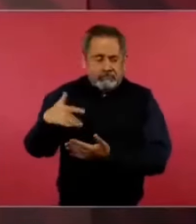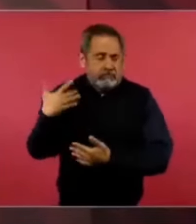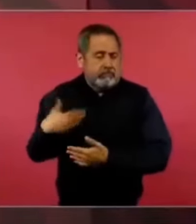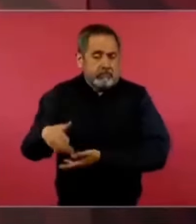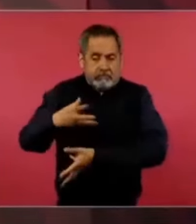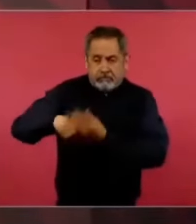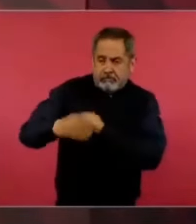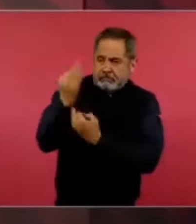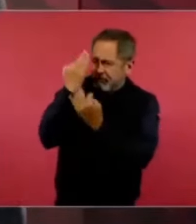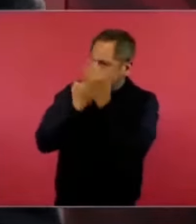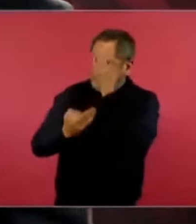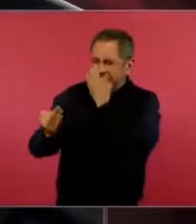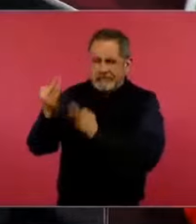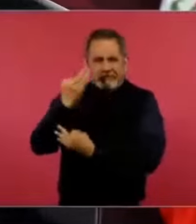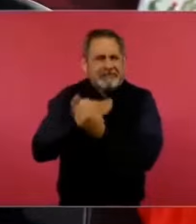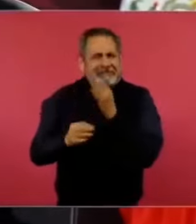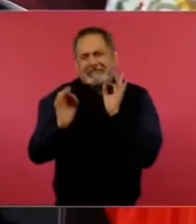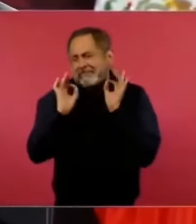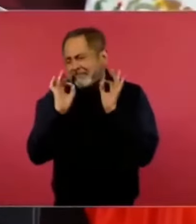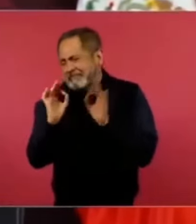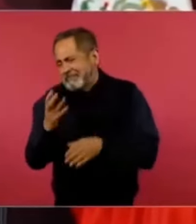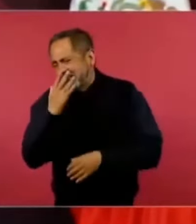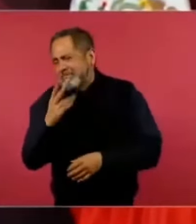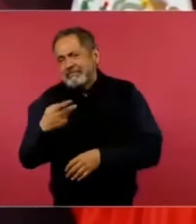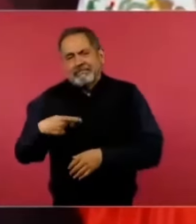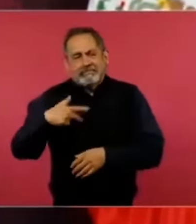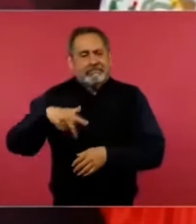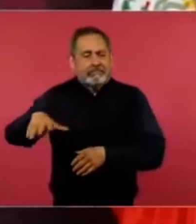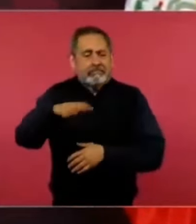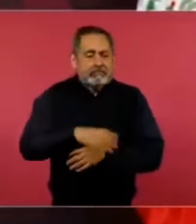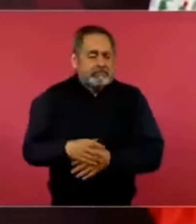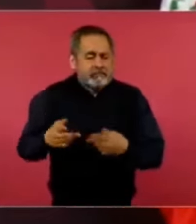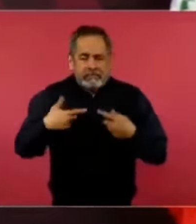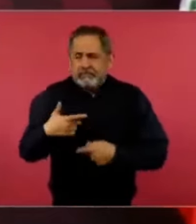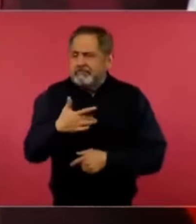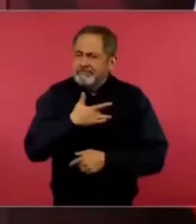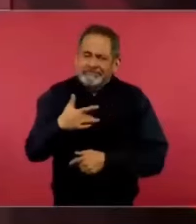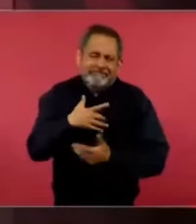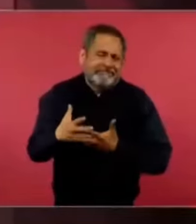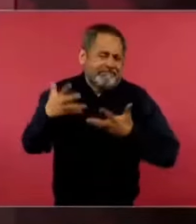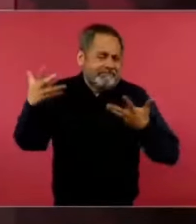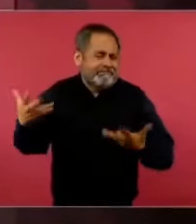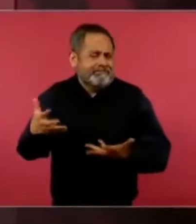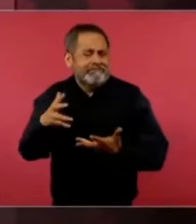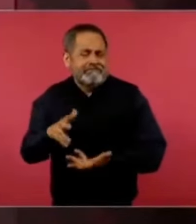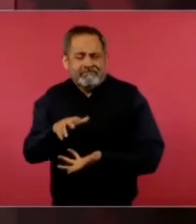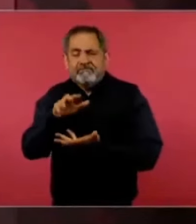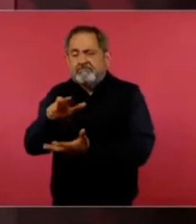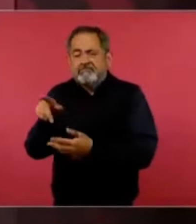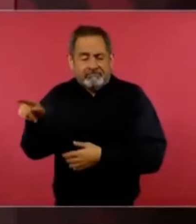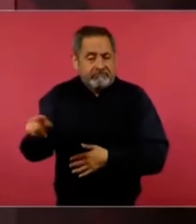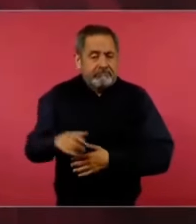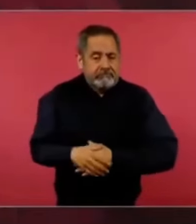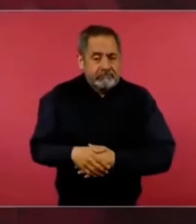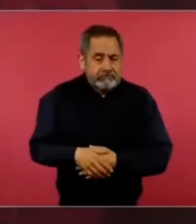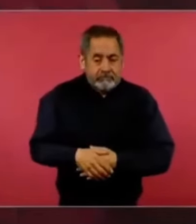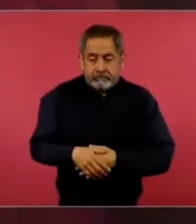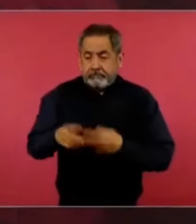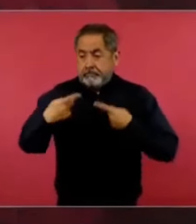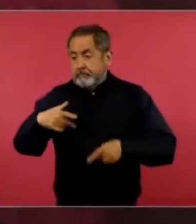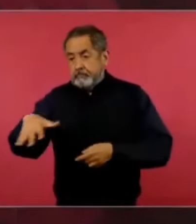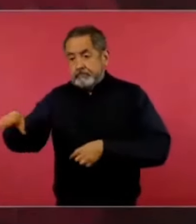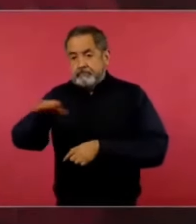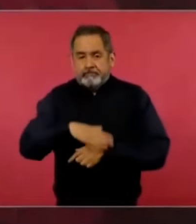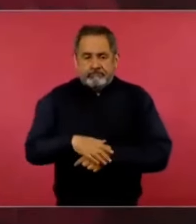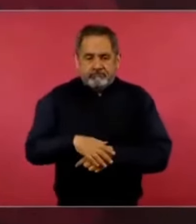bondadoso. El pueblo no traiciona.